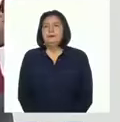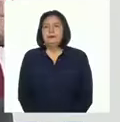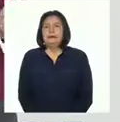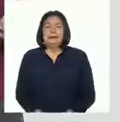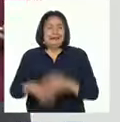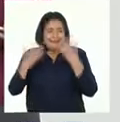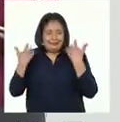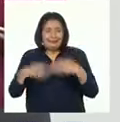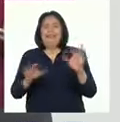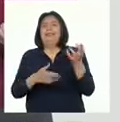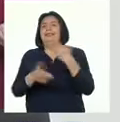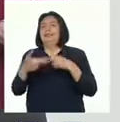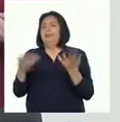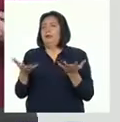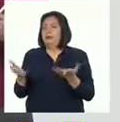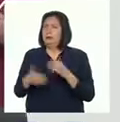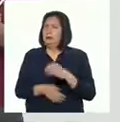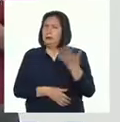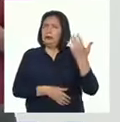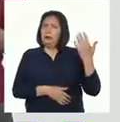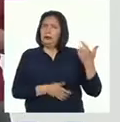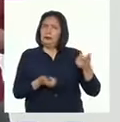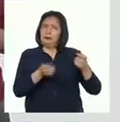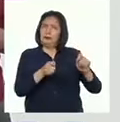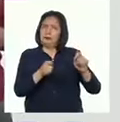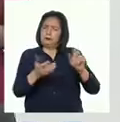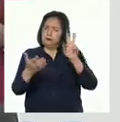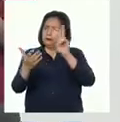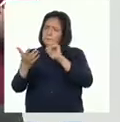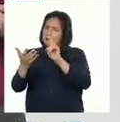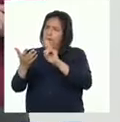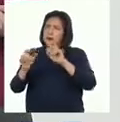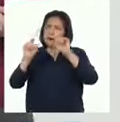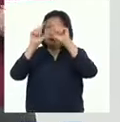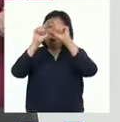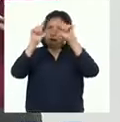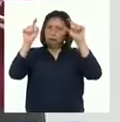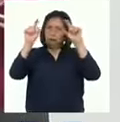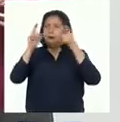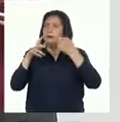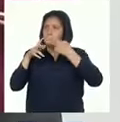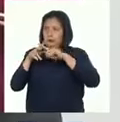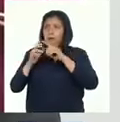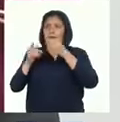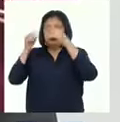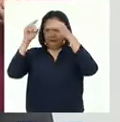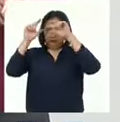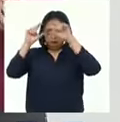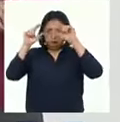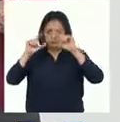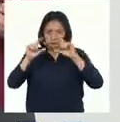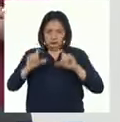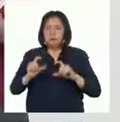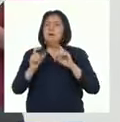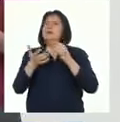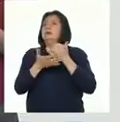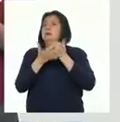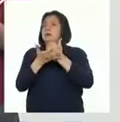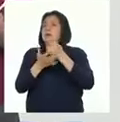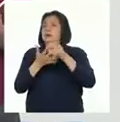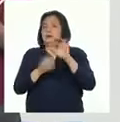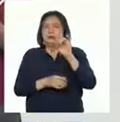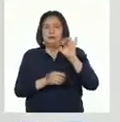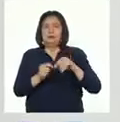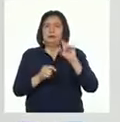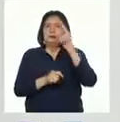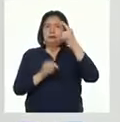Ya estamos de regreso. Antes de la pausa leímos un texto, iniciamos nuestra lectura en cadena con el apoyo de Dana e hicimos un